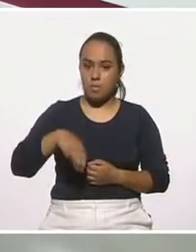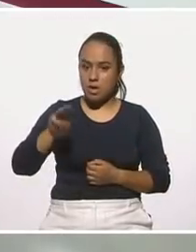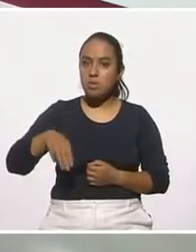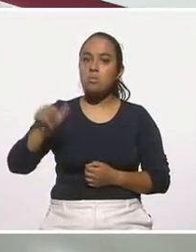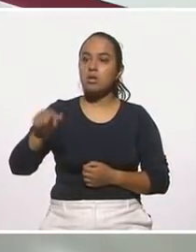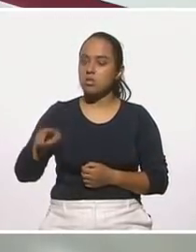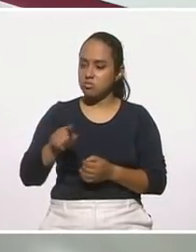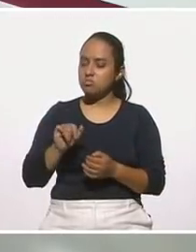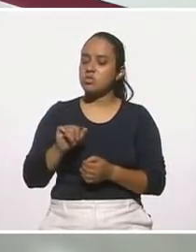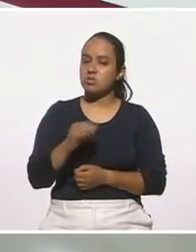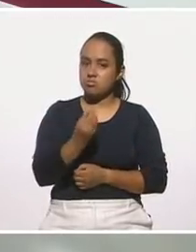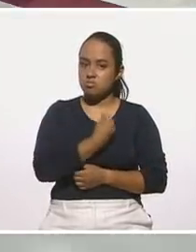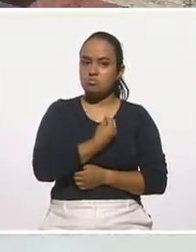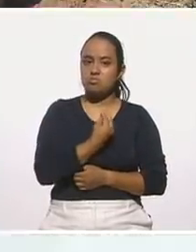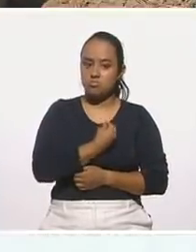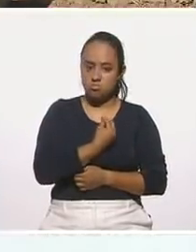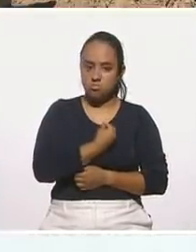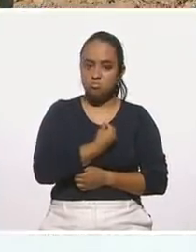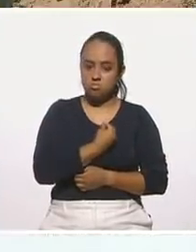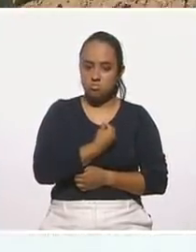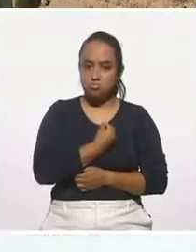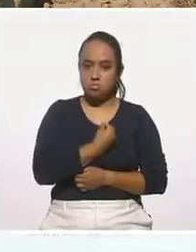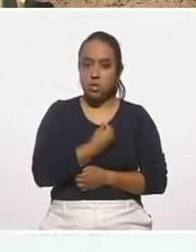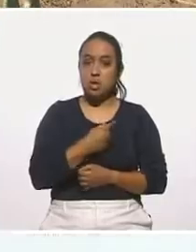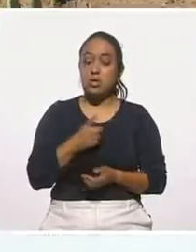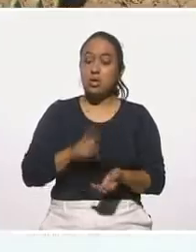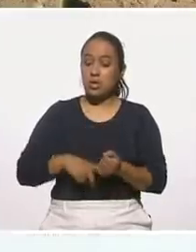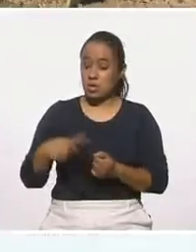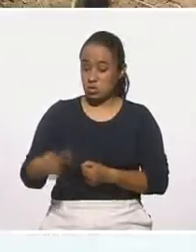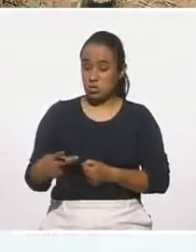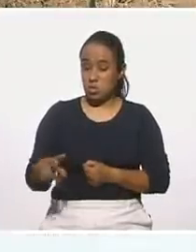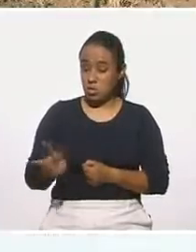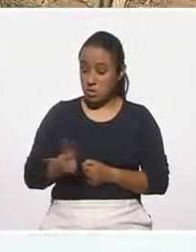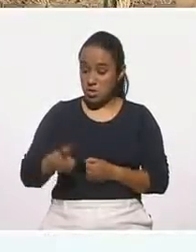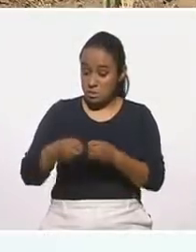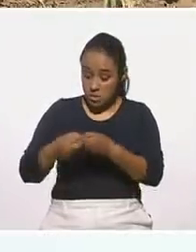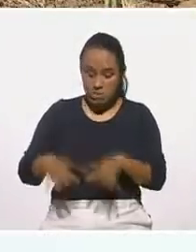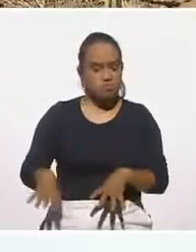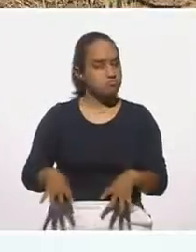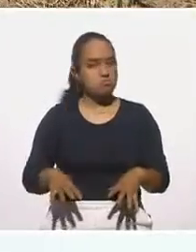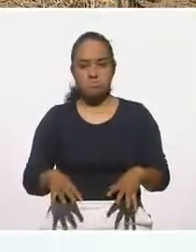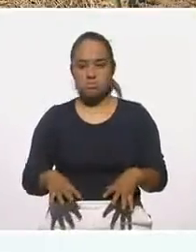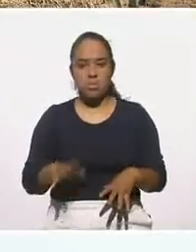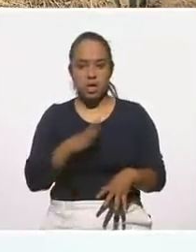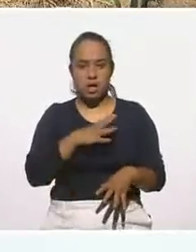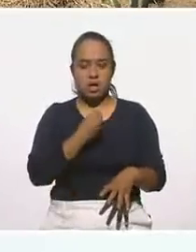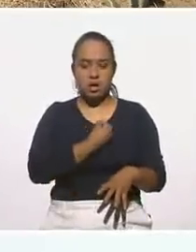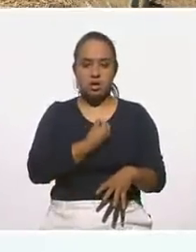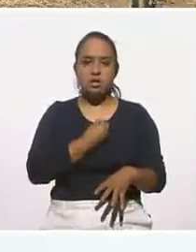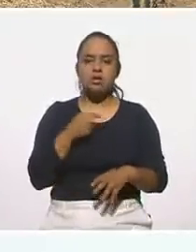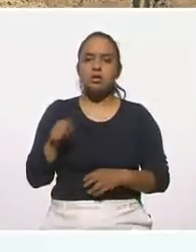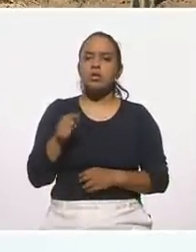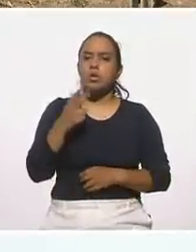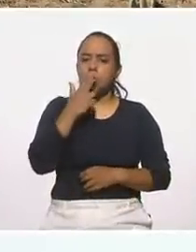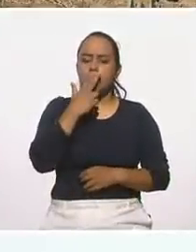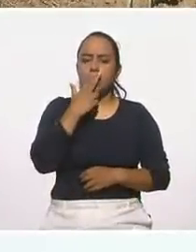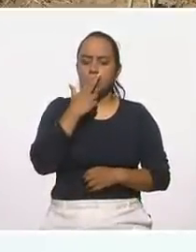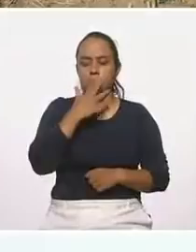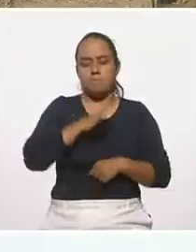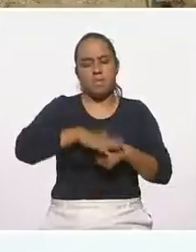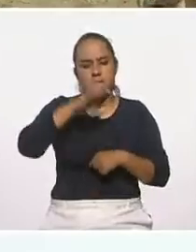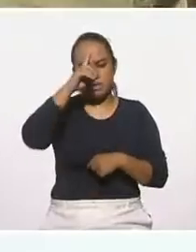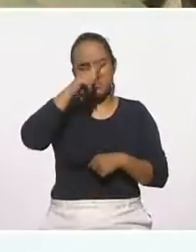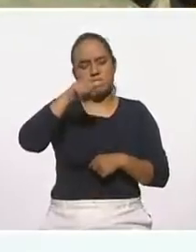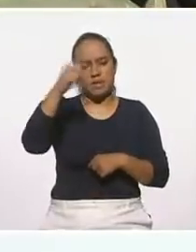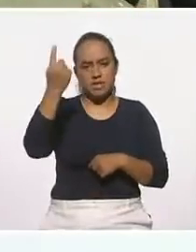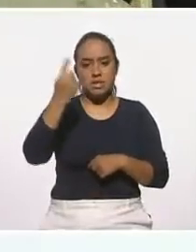se mantiene, sí, no se pierden sus propiedades. Y sí, se utiliza, pues es más fácil,